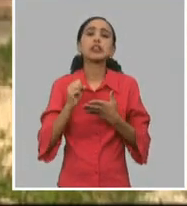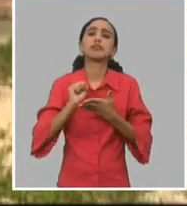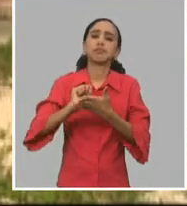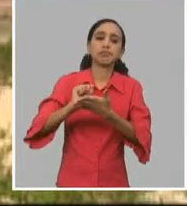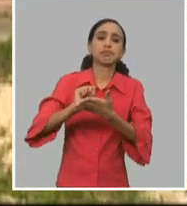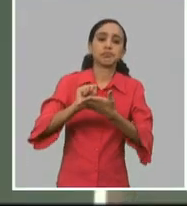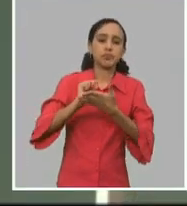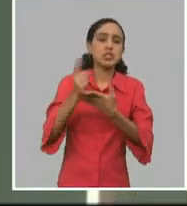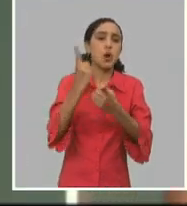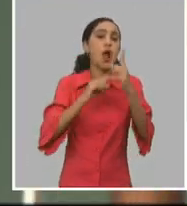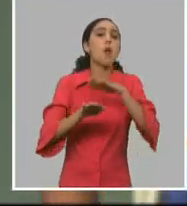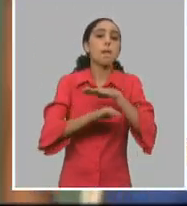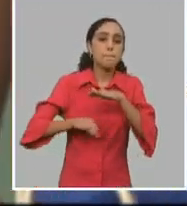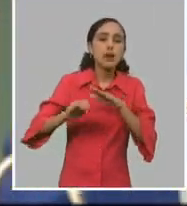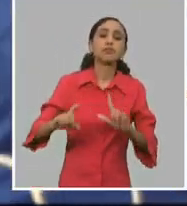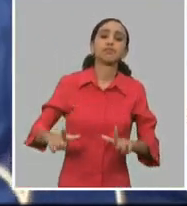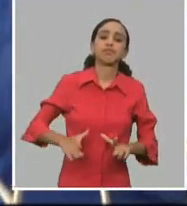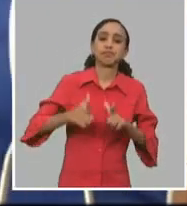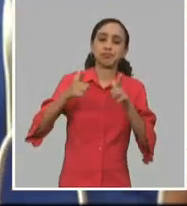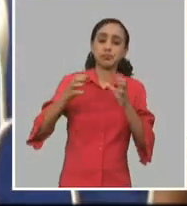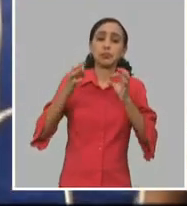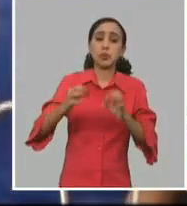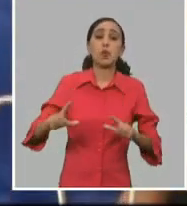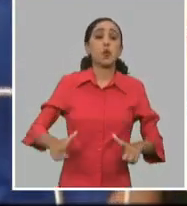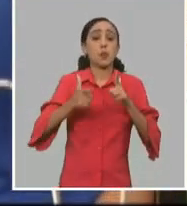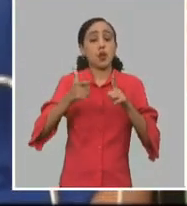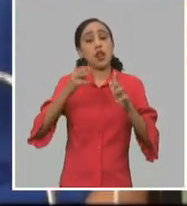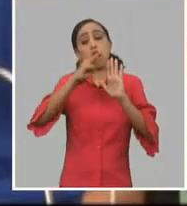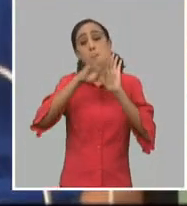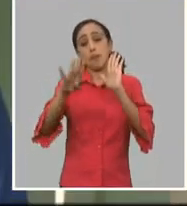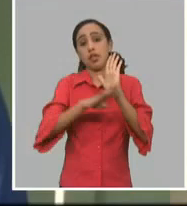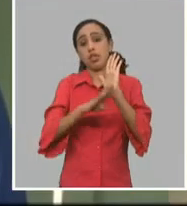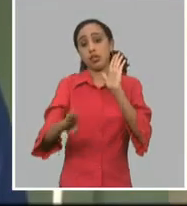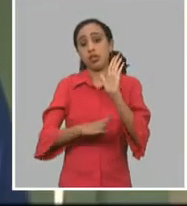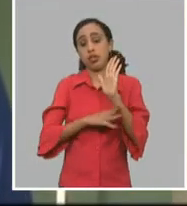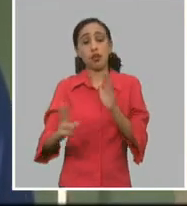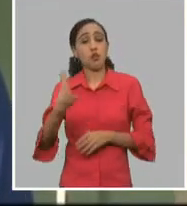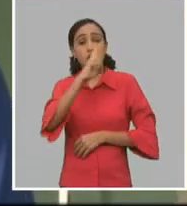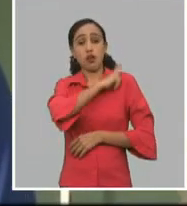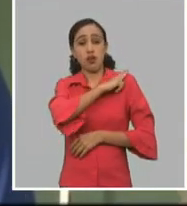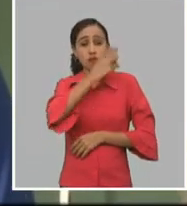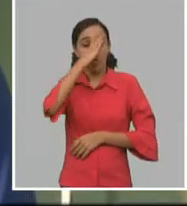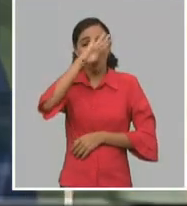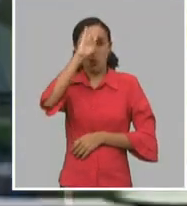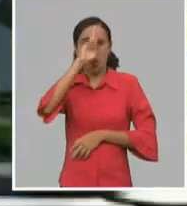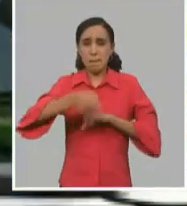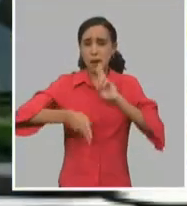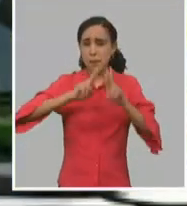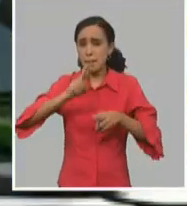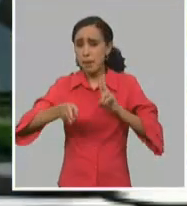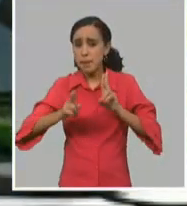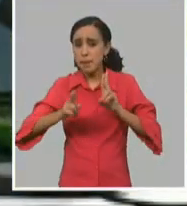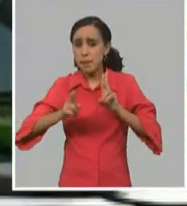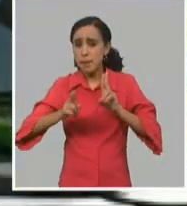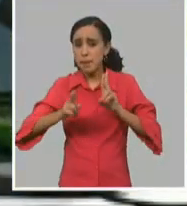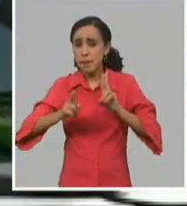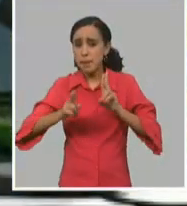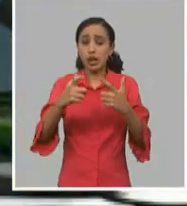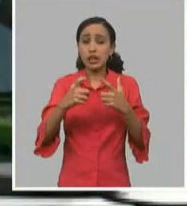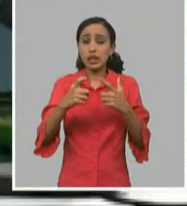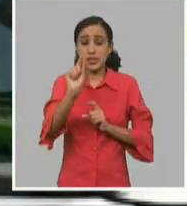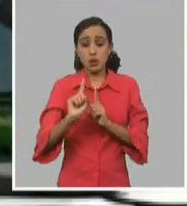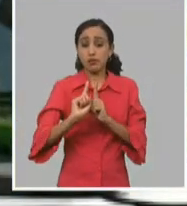básico donde hacía falta, que se cumplieran las medidas que el país nos había indicado. Yo creo que eso era lo más importante, que se respetara el